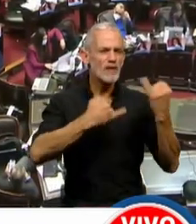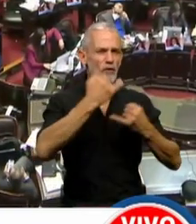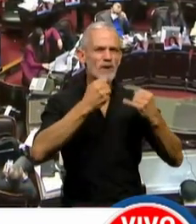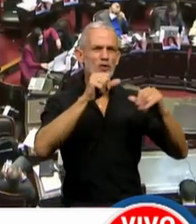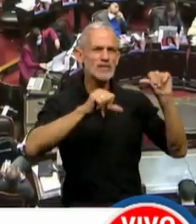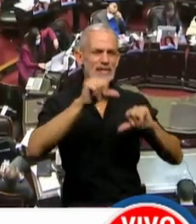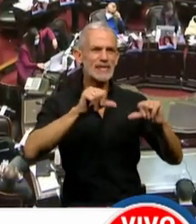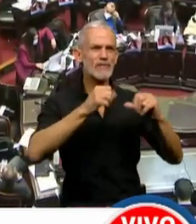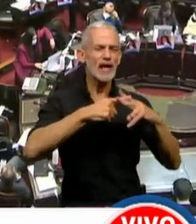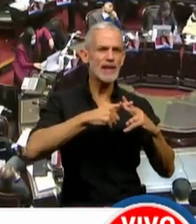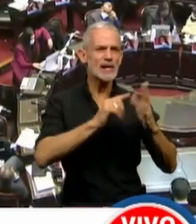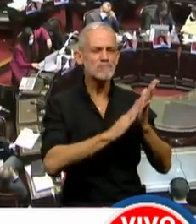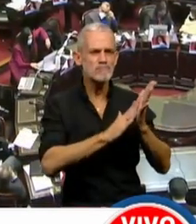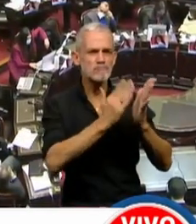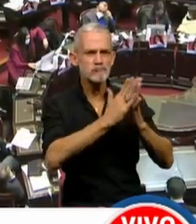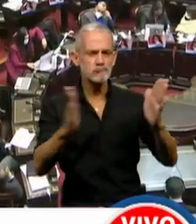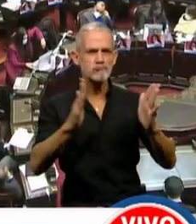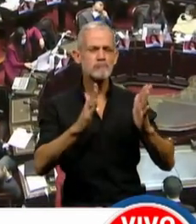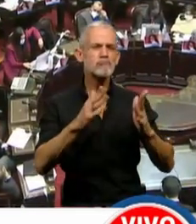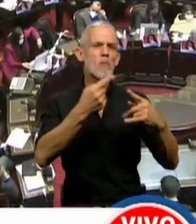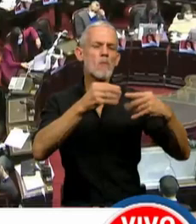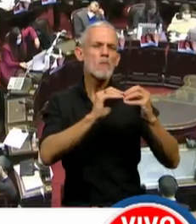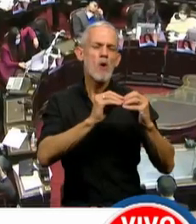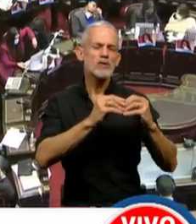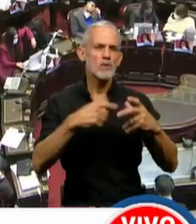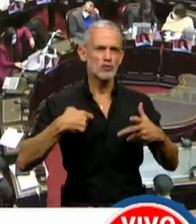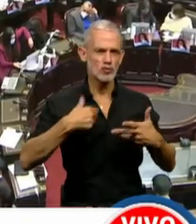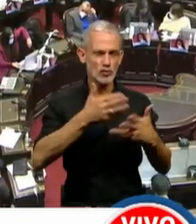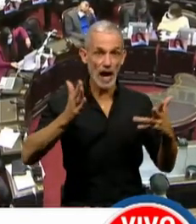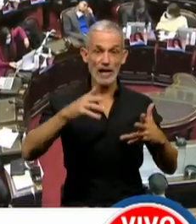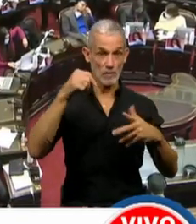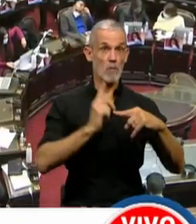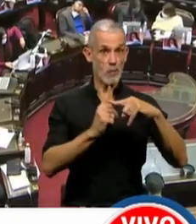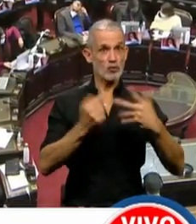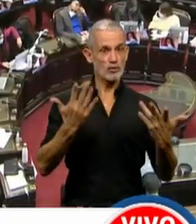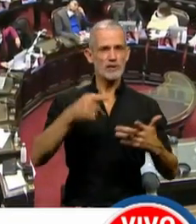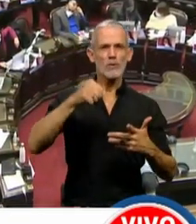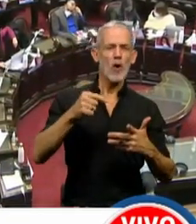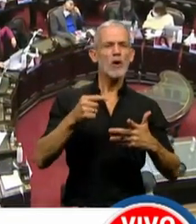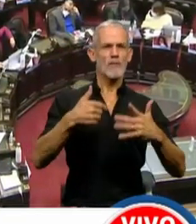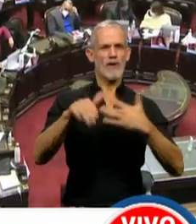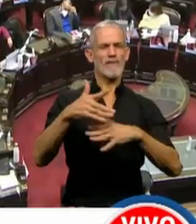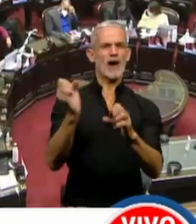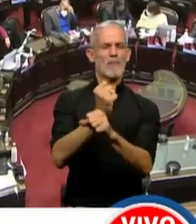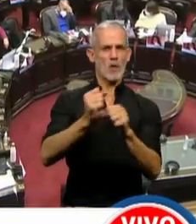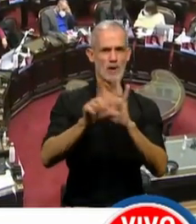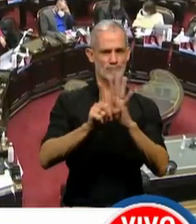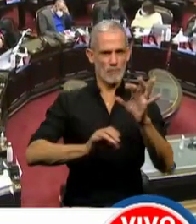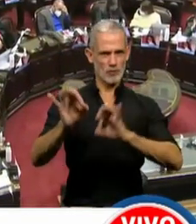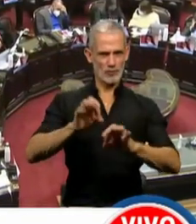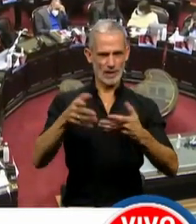técnicos, también humanos, sociales, por los cuales creo que es muy positivo que hoy podamos llevar adelante la aprobación de este proyecto.